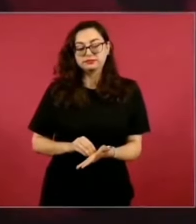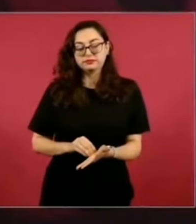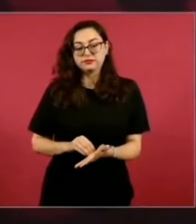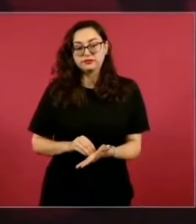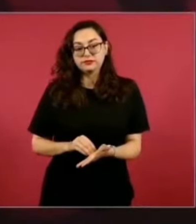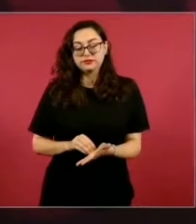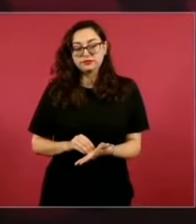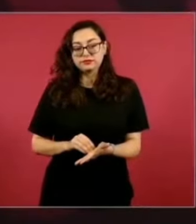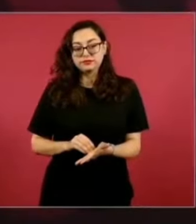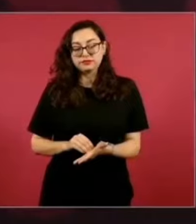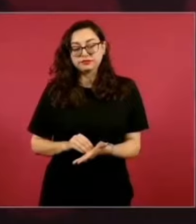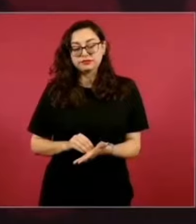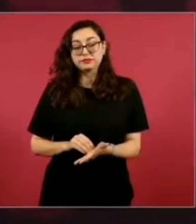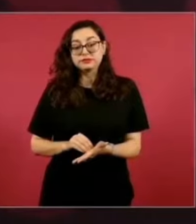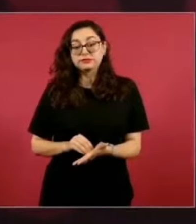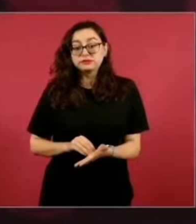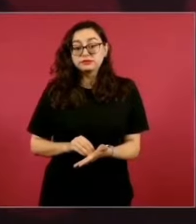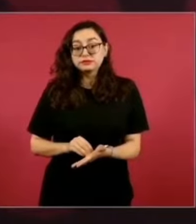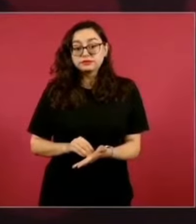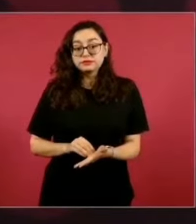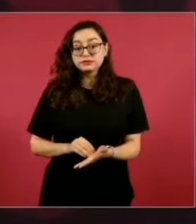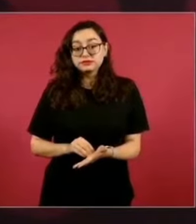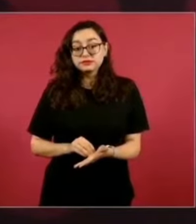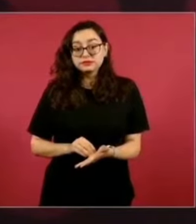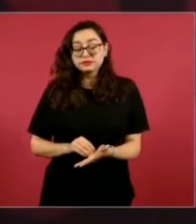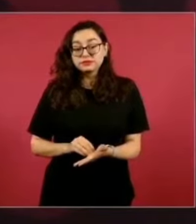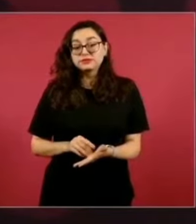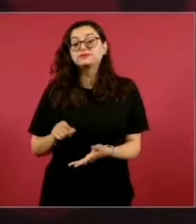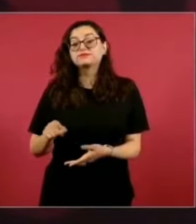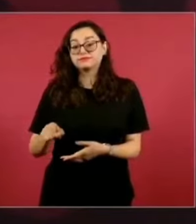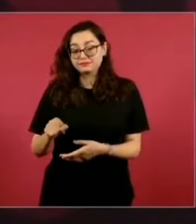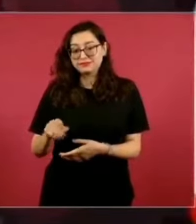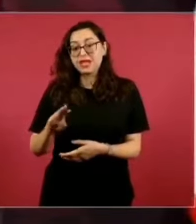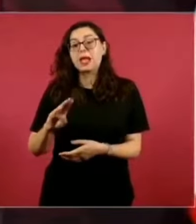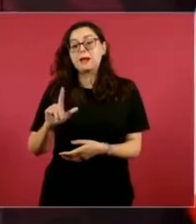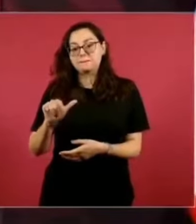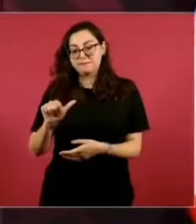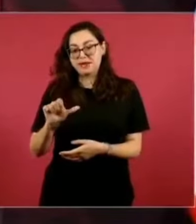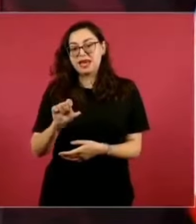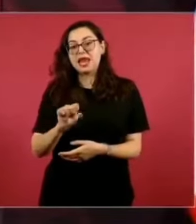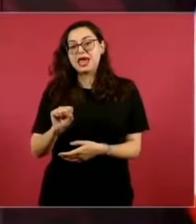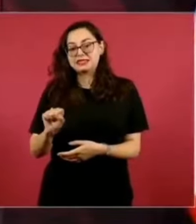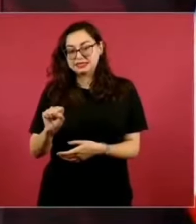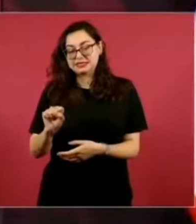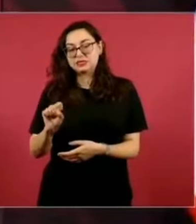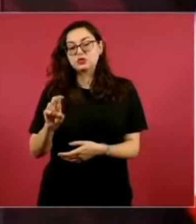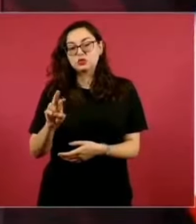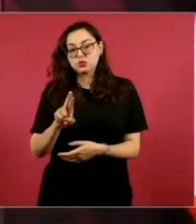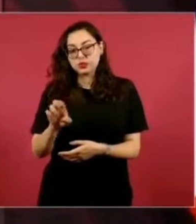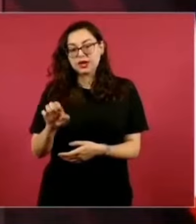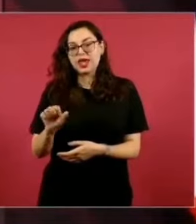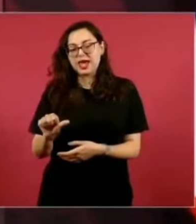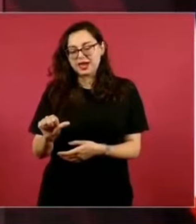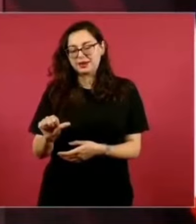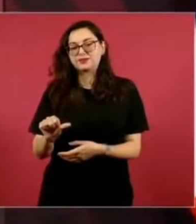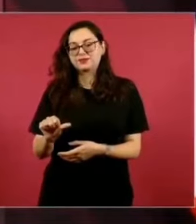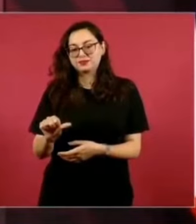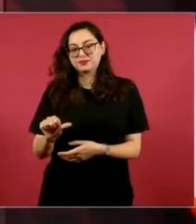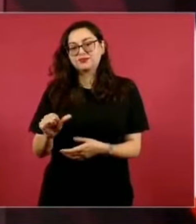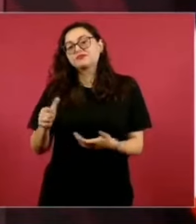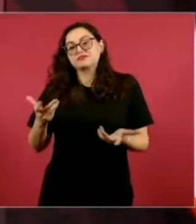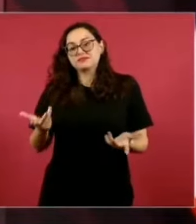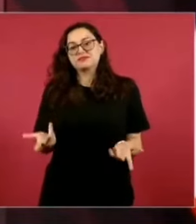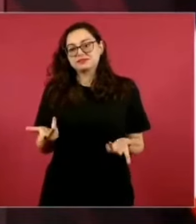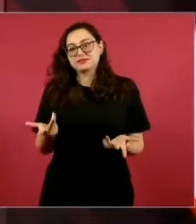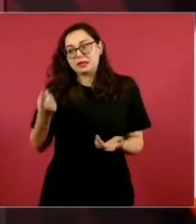y otro, Blas, Blas, Blas Urrea, y eso se usaba.